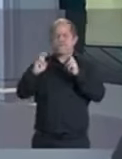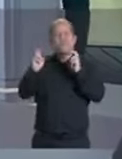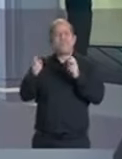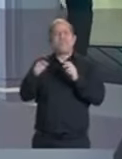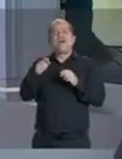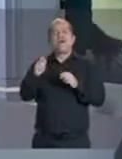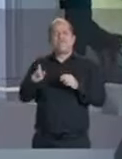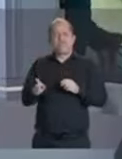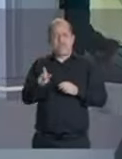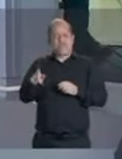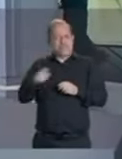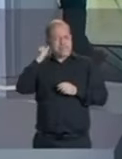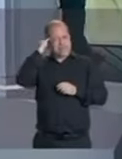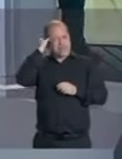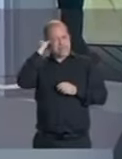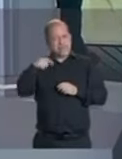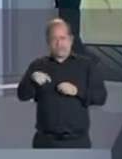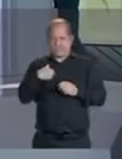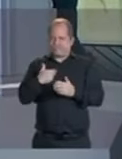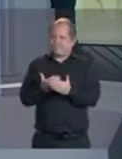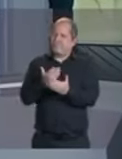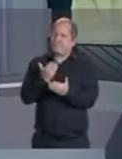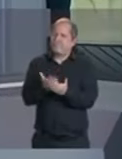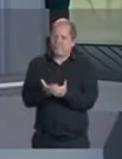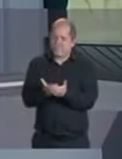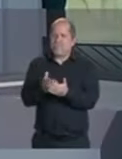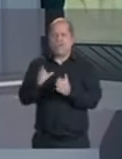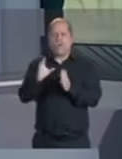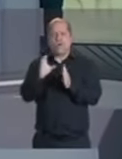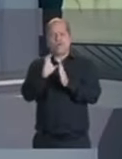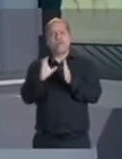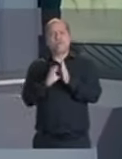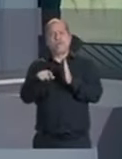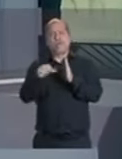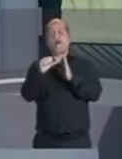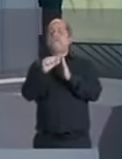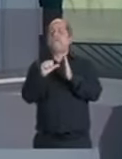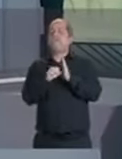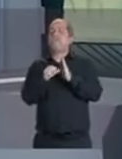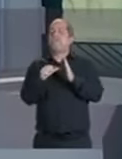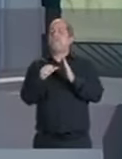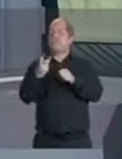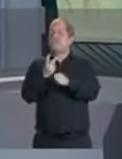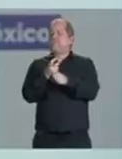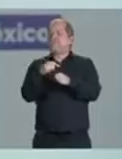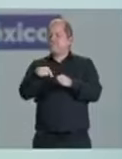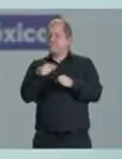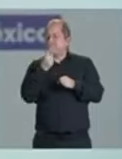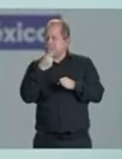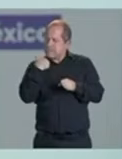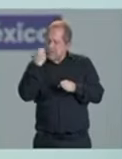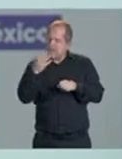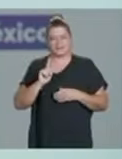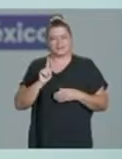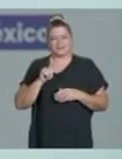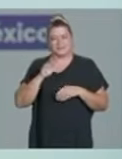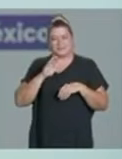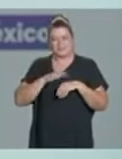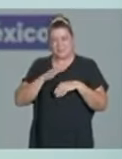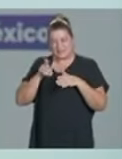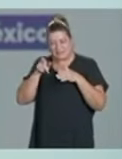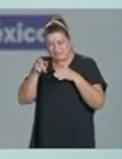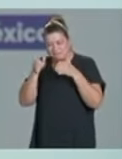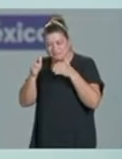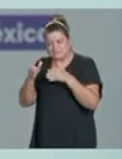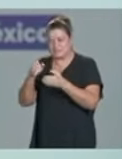modificar el artículo segundo constitucional para que por primera vez los pueblos originarios sean sujetos de derecho. Vamos a